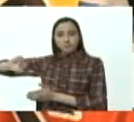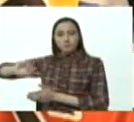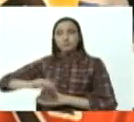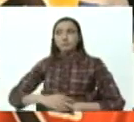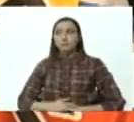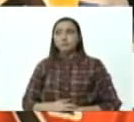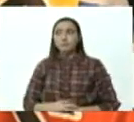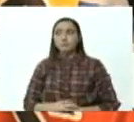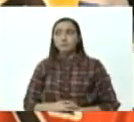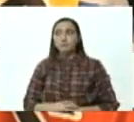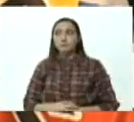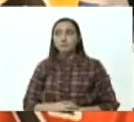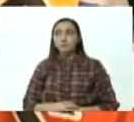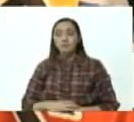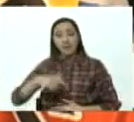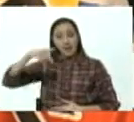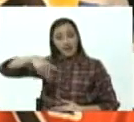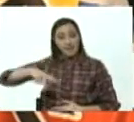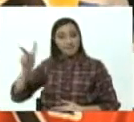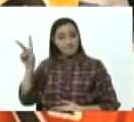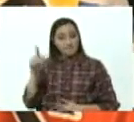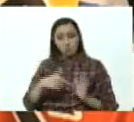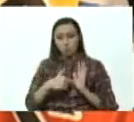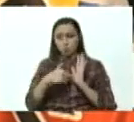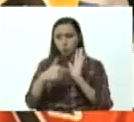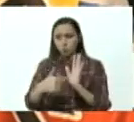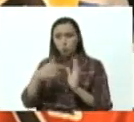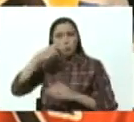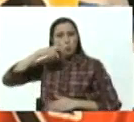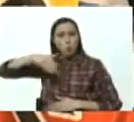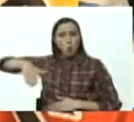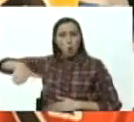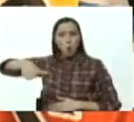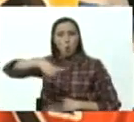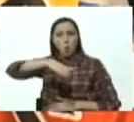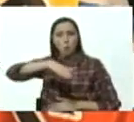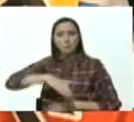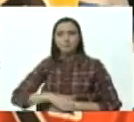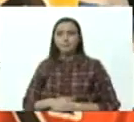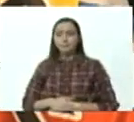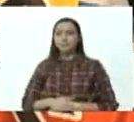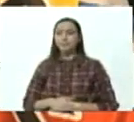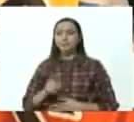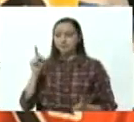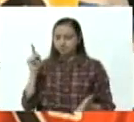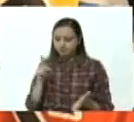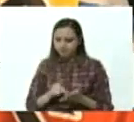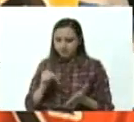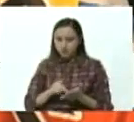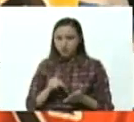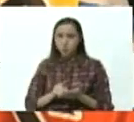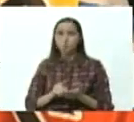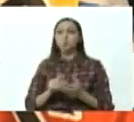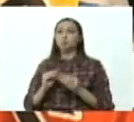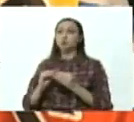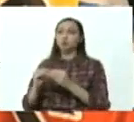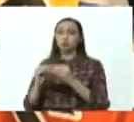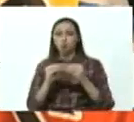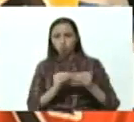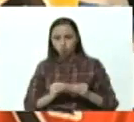aquí está Venezuela un pueblo activo que se recupera